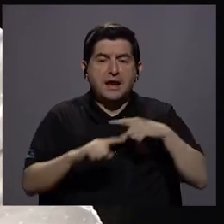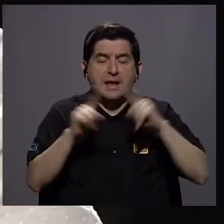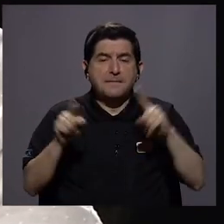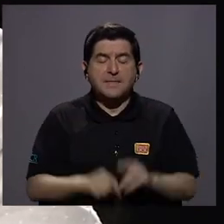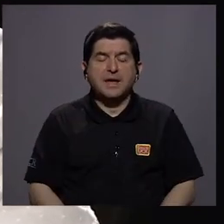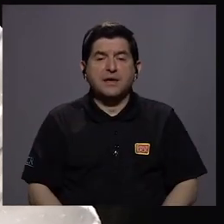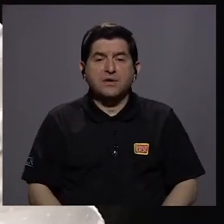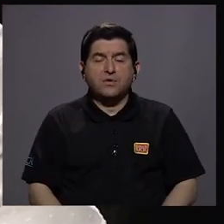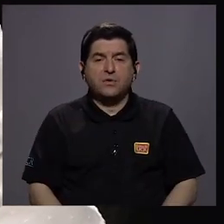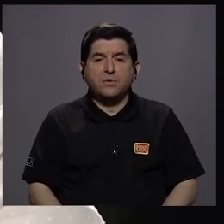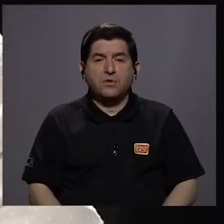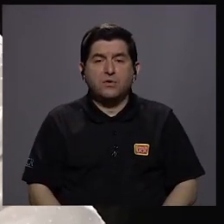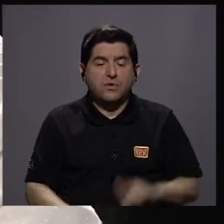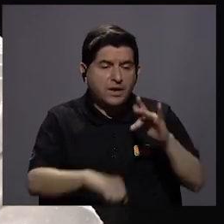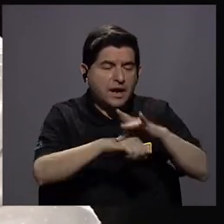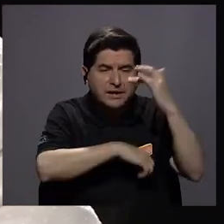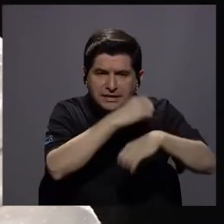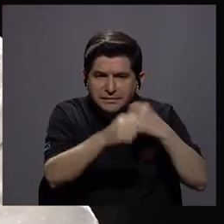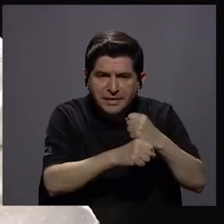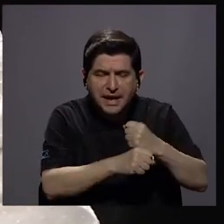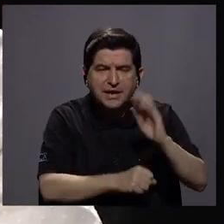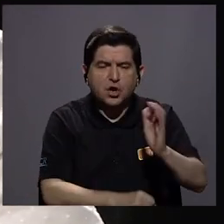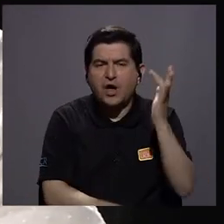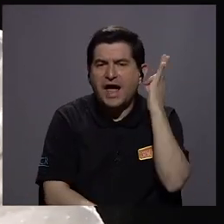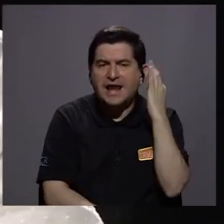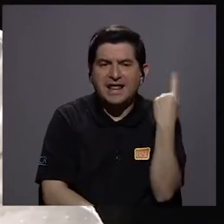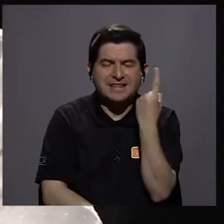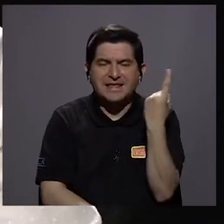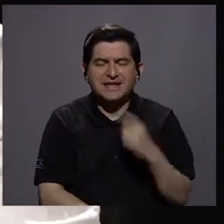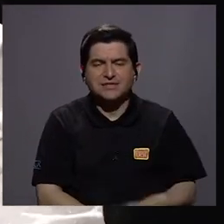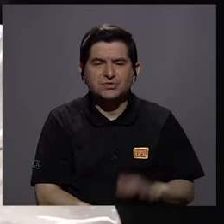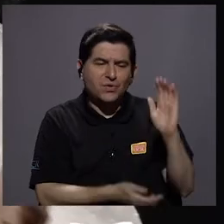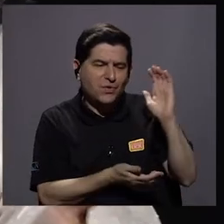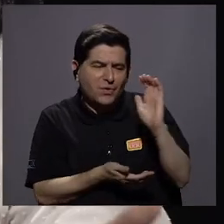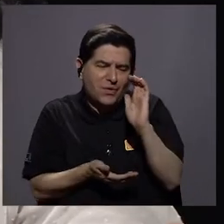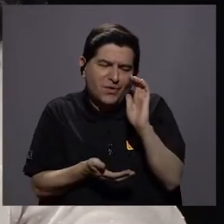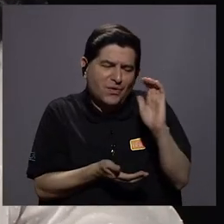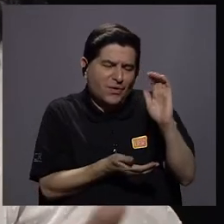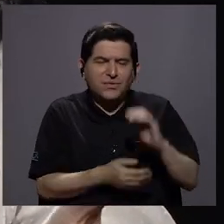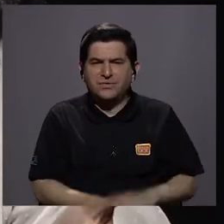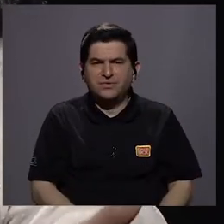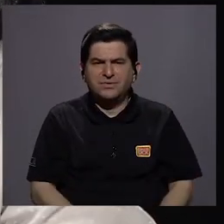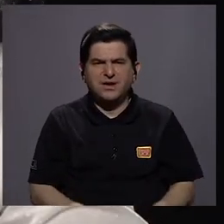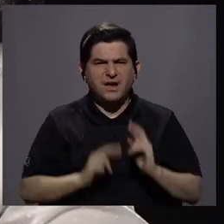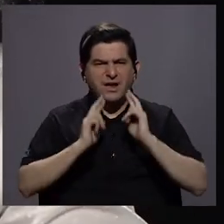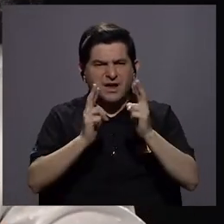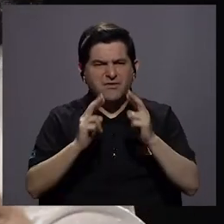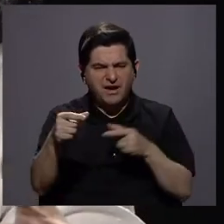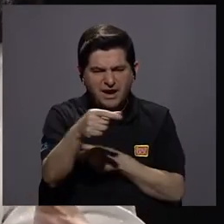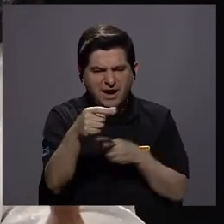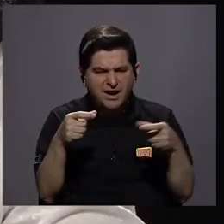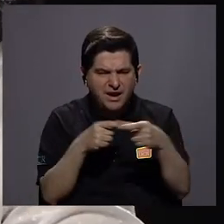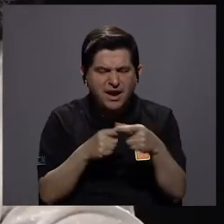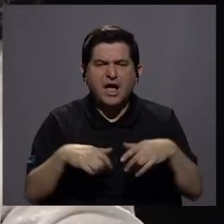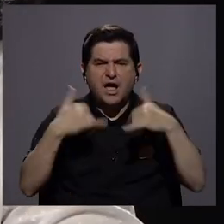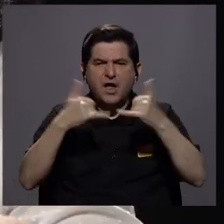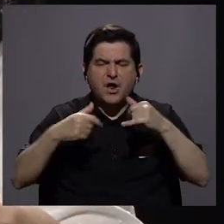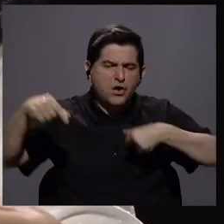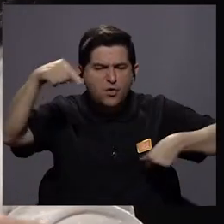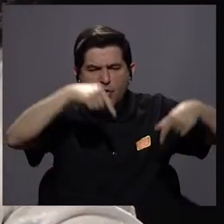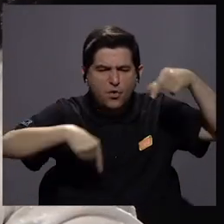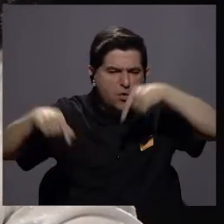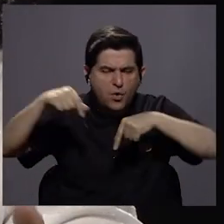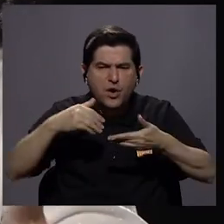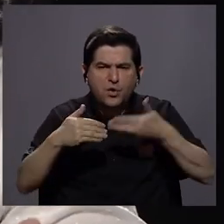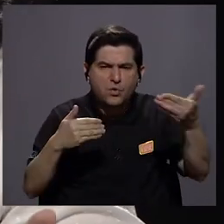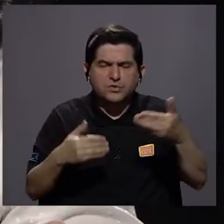por ejemplo, a las niñas solo muñecas. Y a quienes se les regalan rompecabezas, juegos de química o